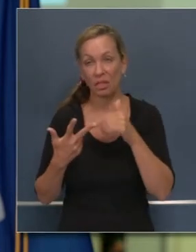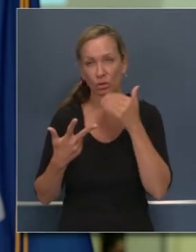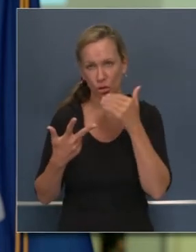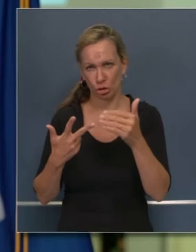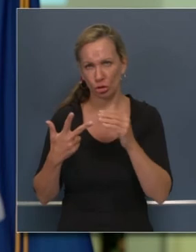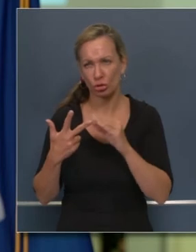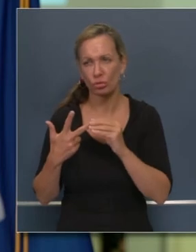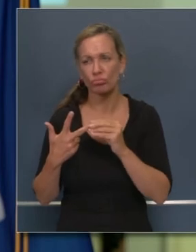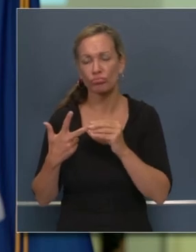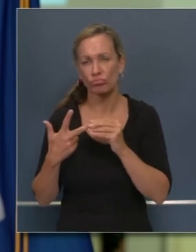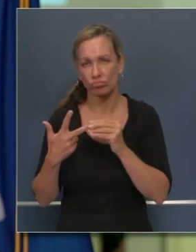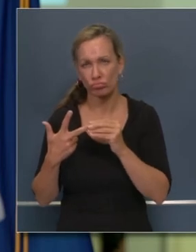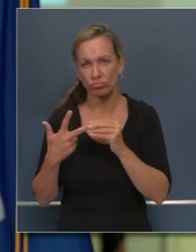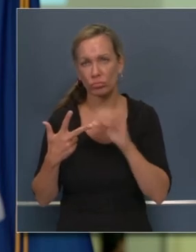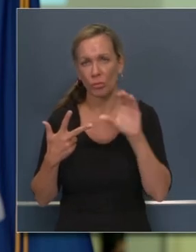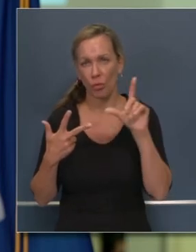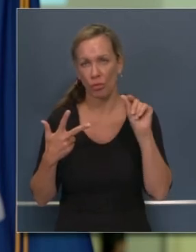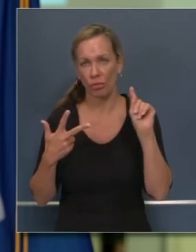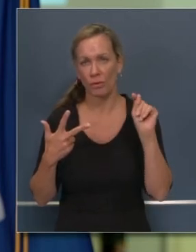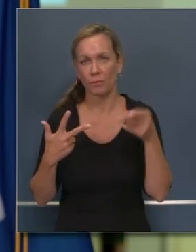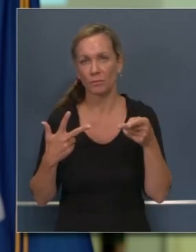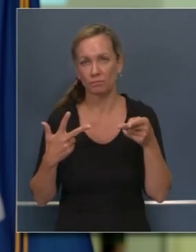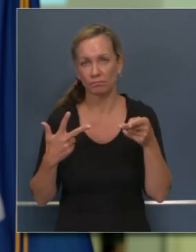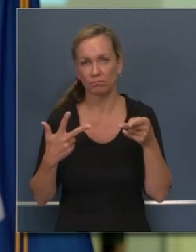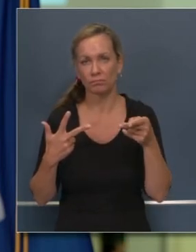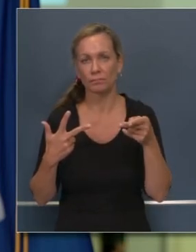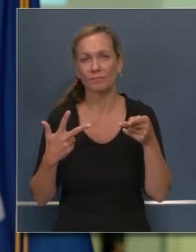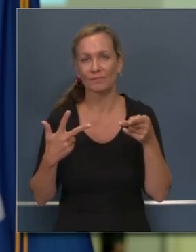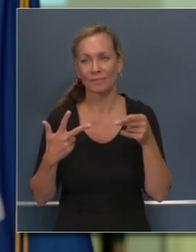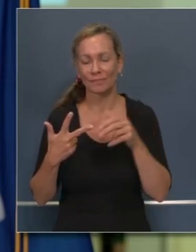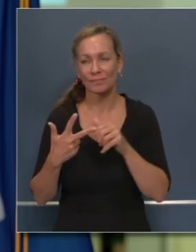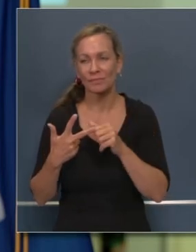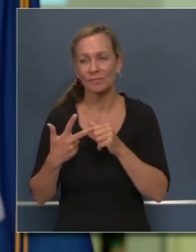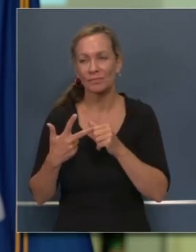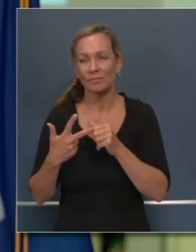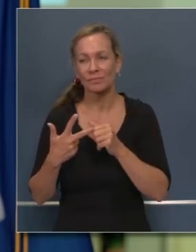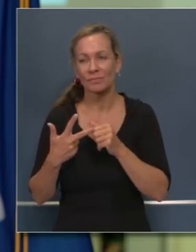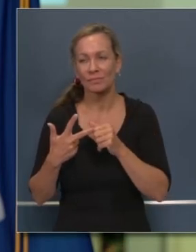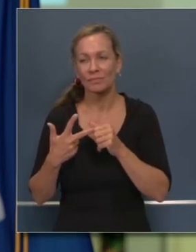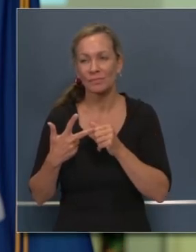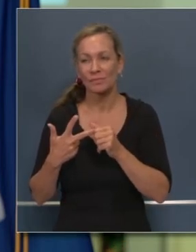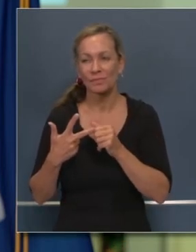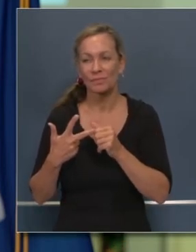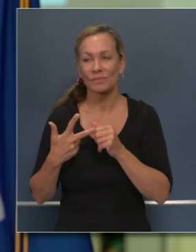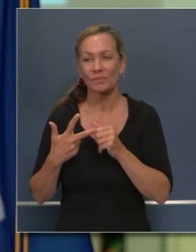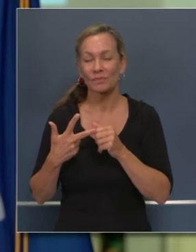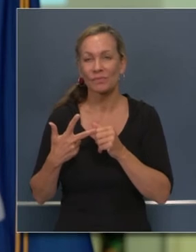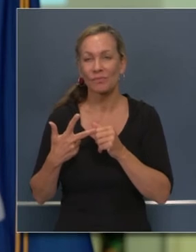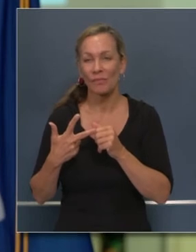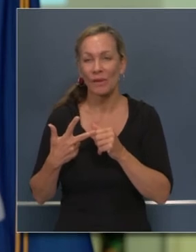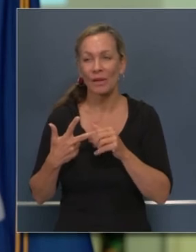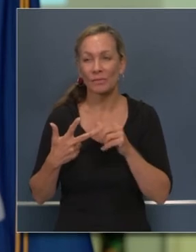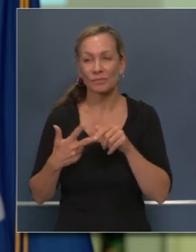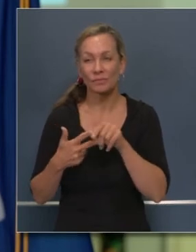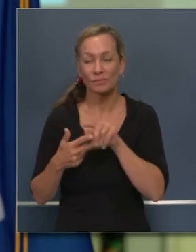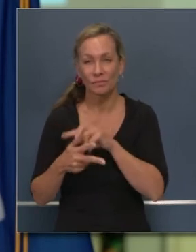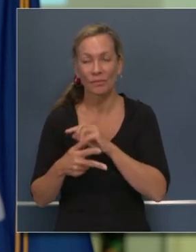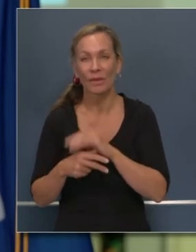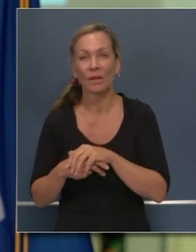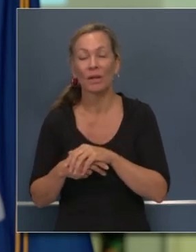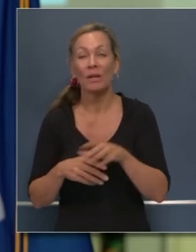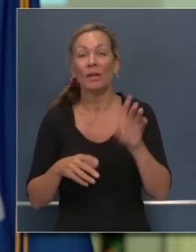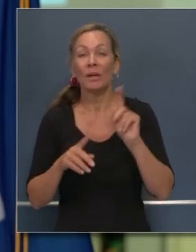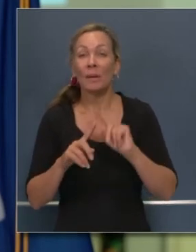mascarillas de tela. Pero por otro lado, eso no ayuda con la inhalación de humo. Así que